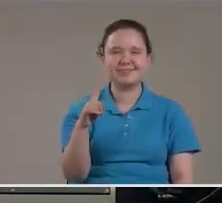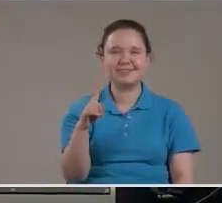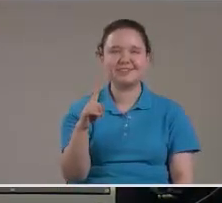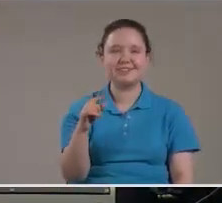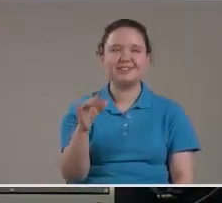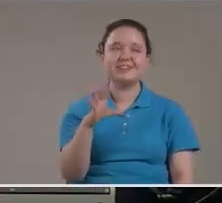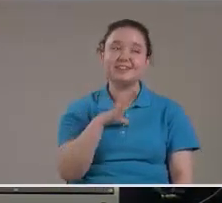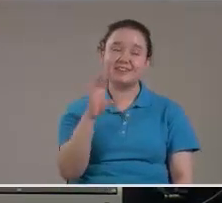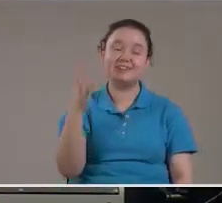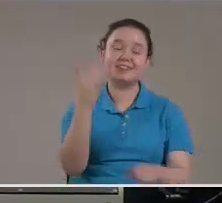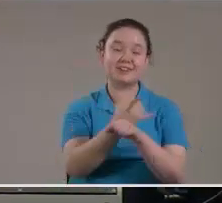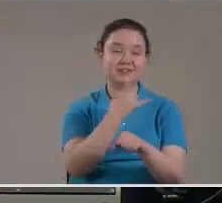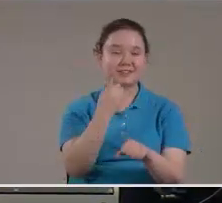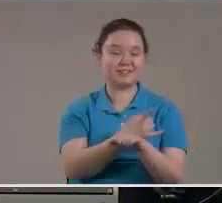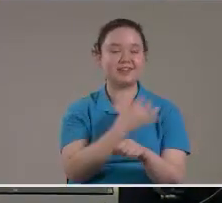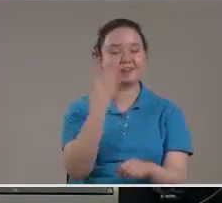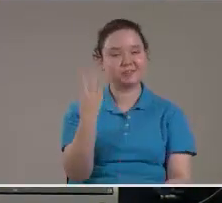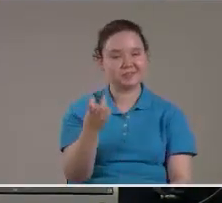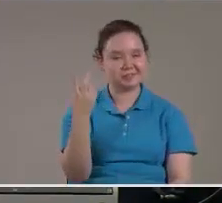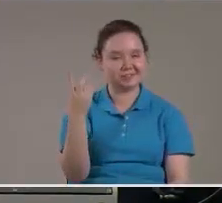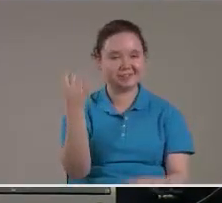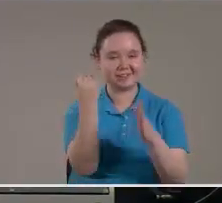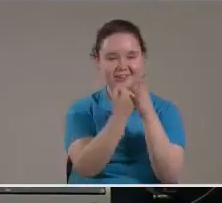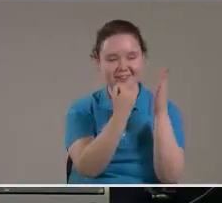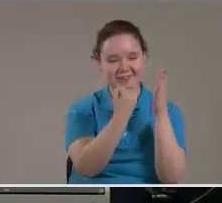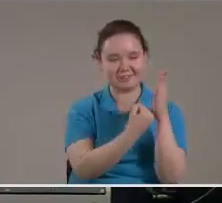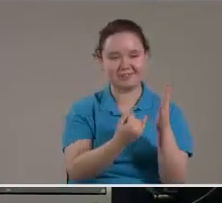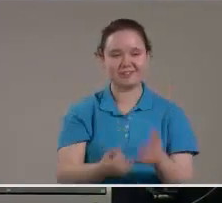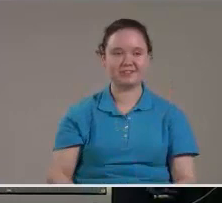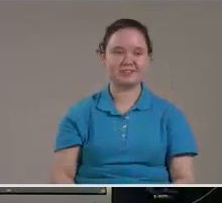Vamos a tener Tiene que utilizar Otra vez Esta cosa